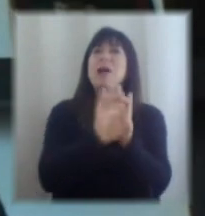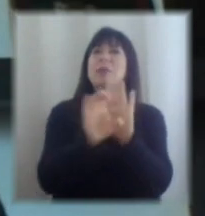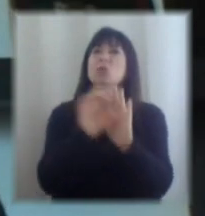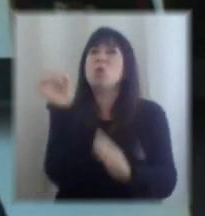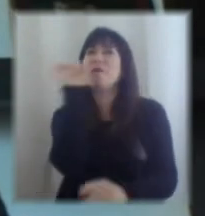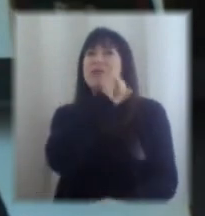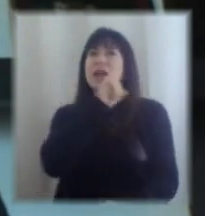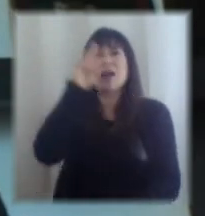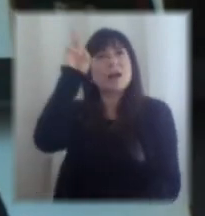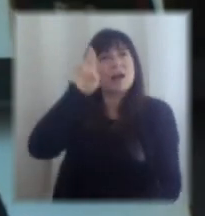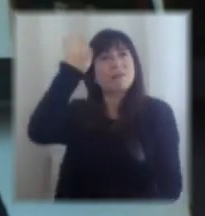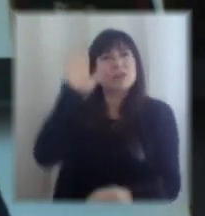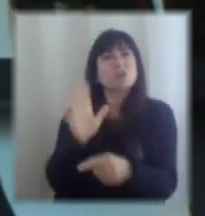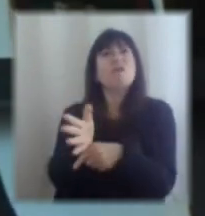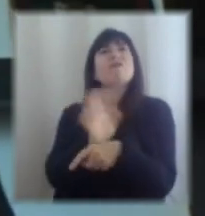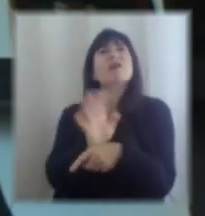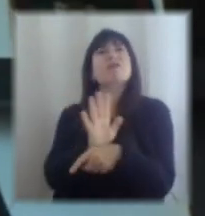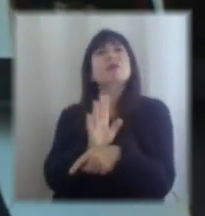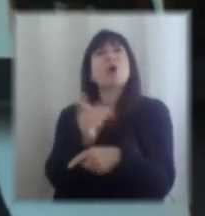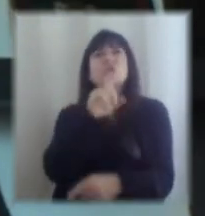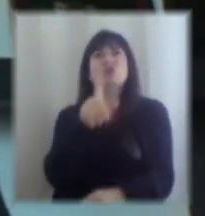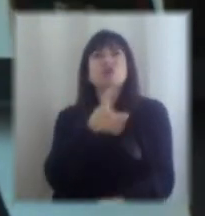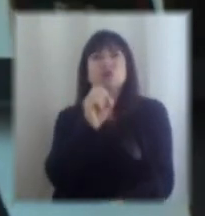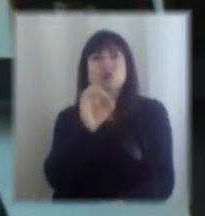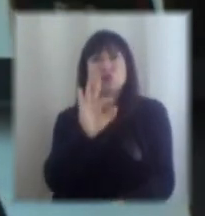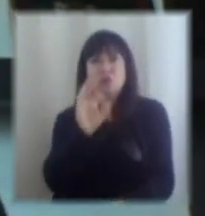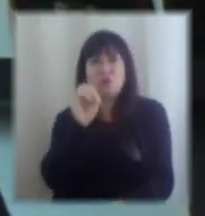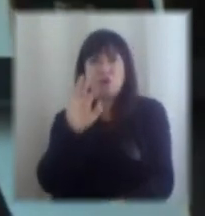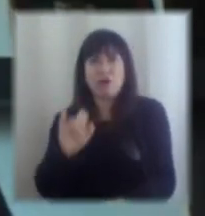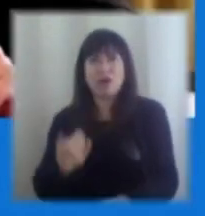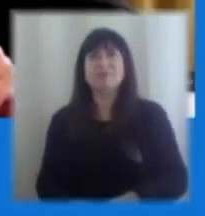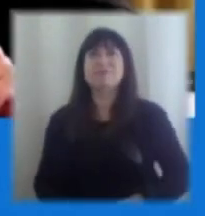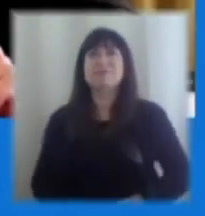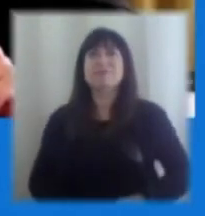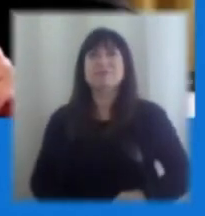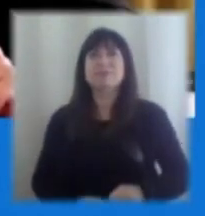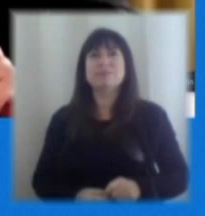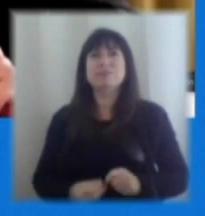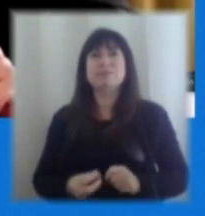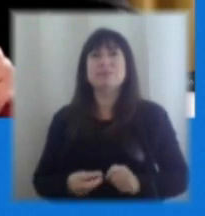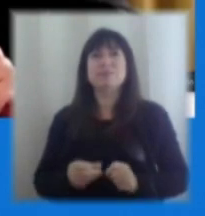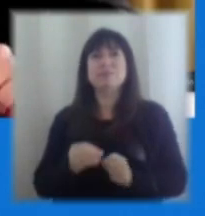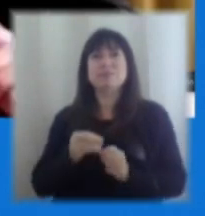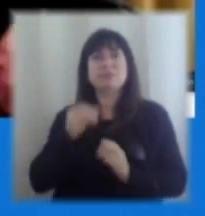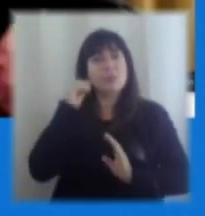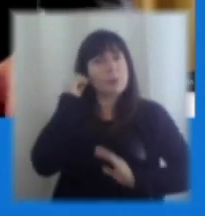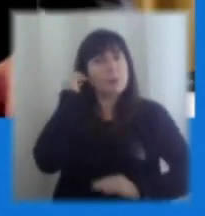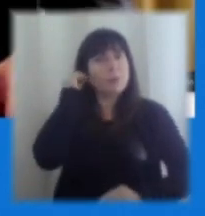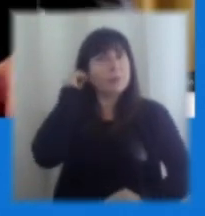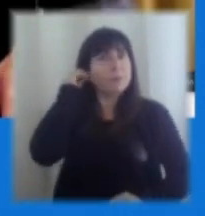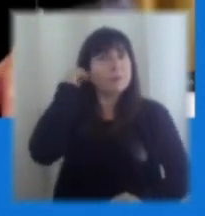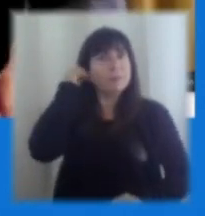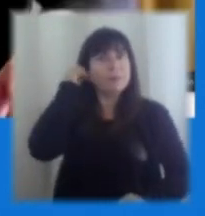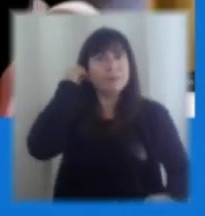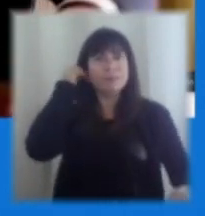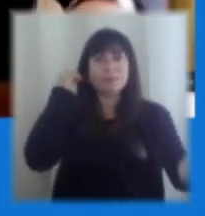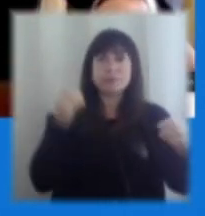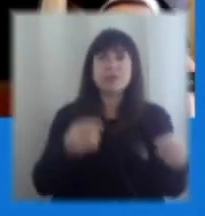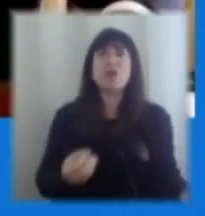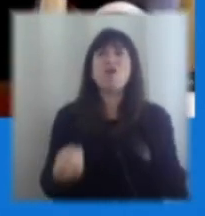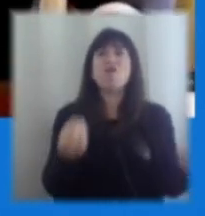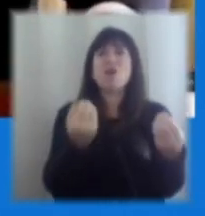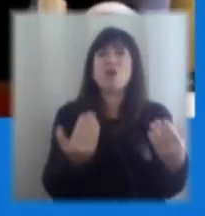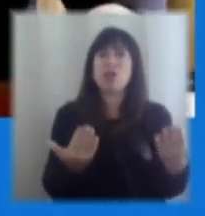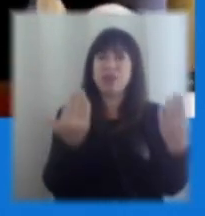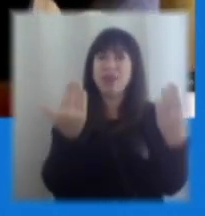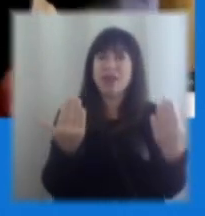Reflexión COVID de su fofa. Buenos días, Bernardo. Gracias por la invitación y saludar a todos quienes están aquí por